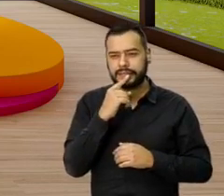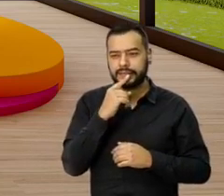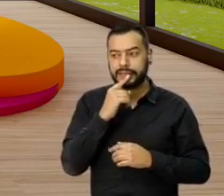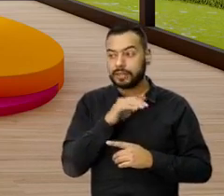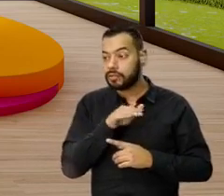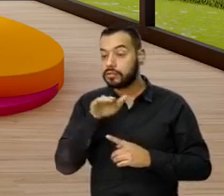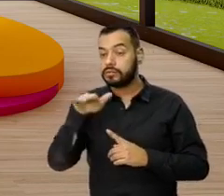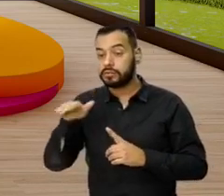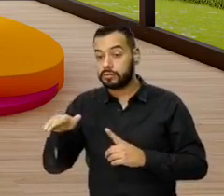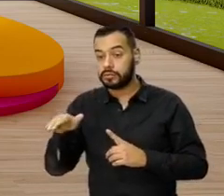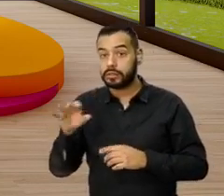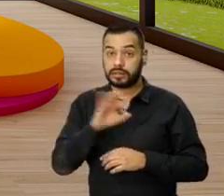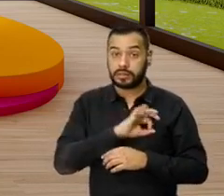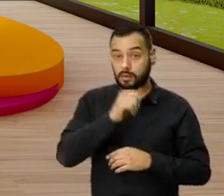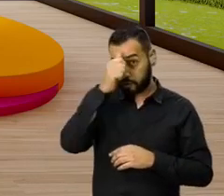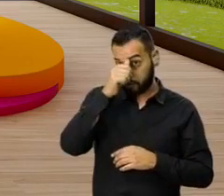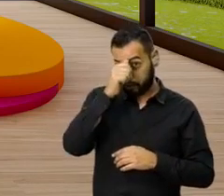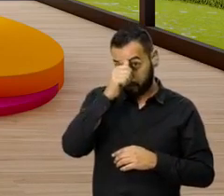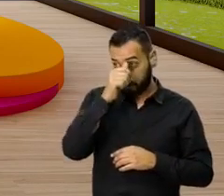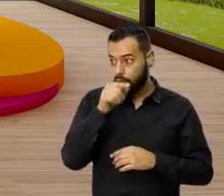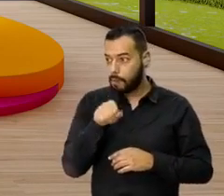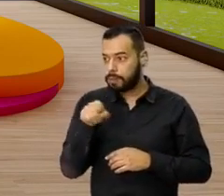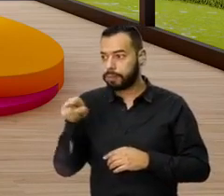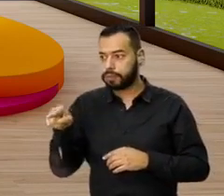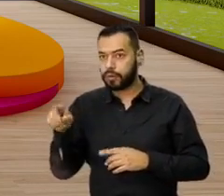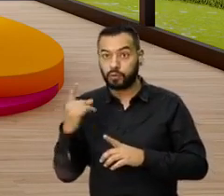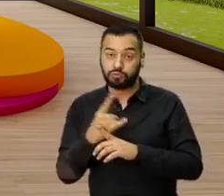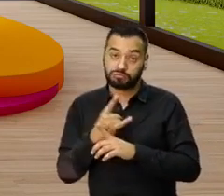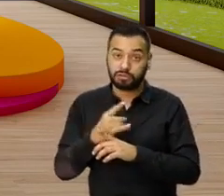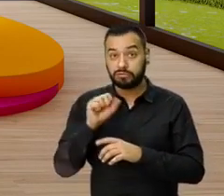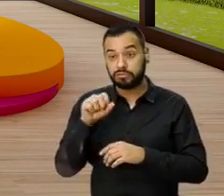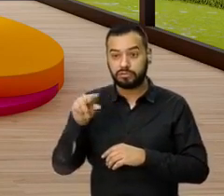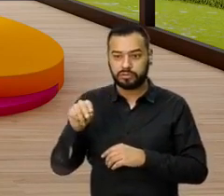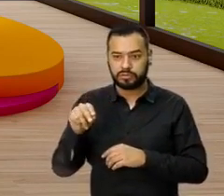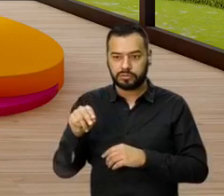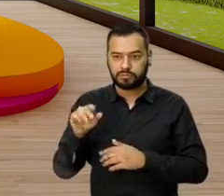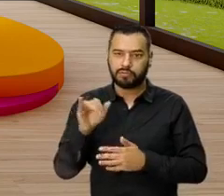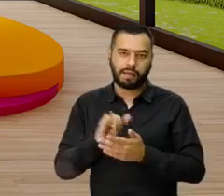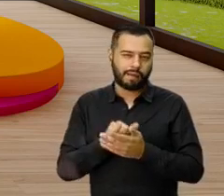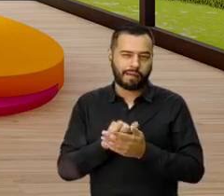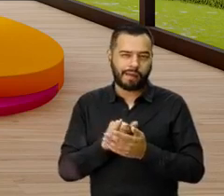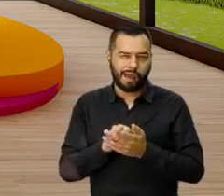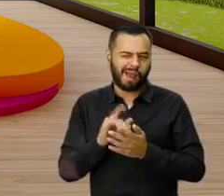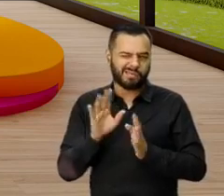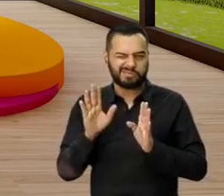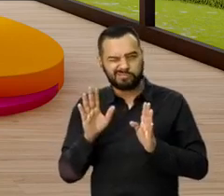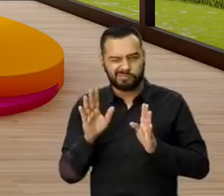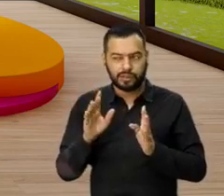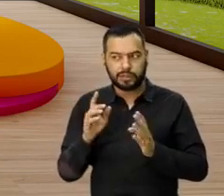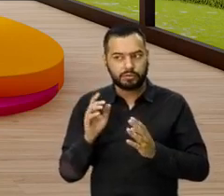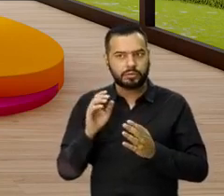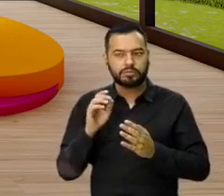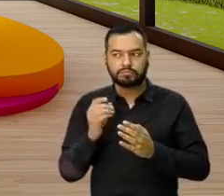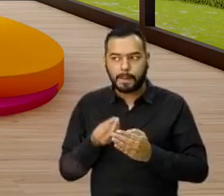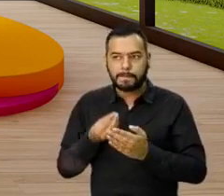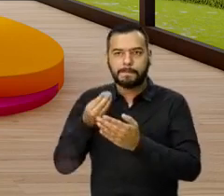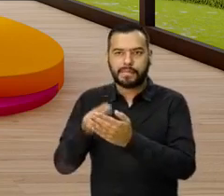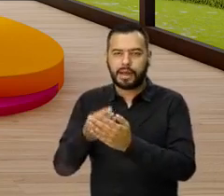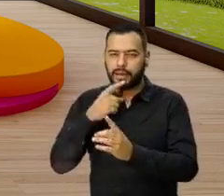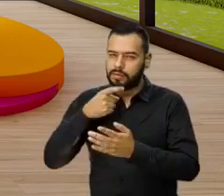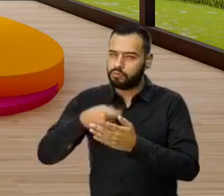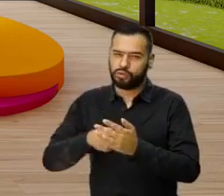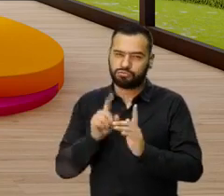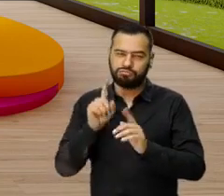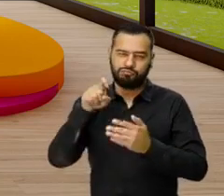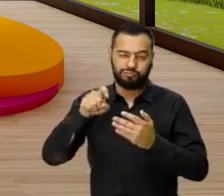ese fin de semana, no sabe si verdaderamente se lo están utilizando. Entonces ahí esa parte es y le estamos evitando un gasto de pagar un